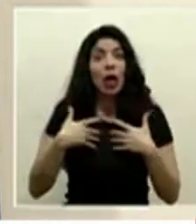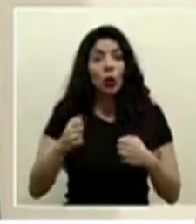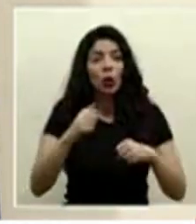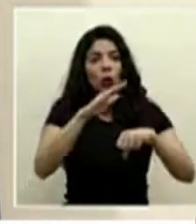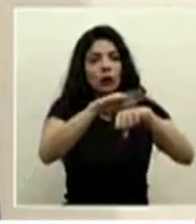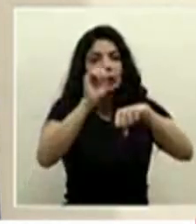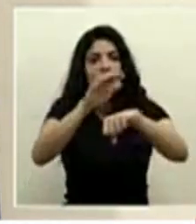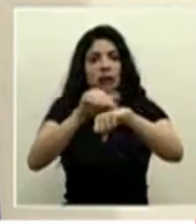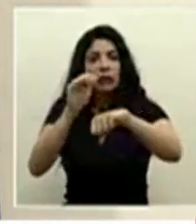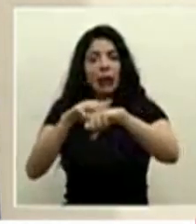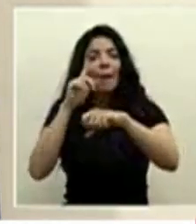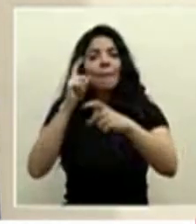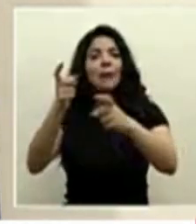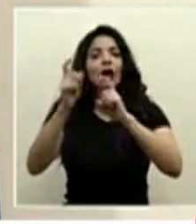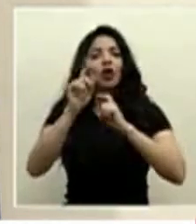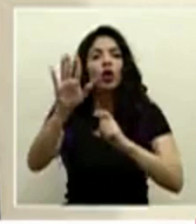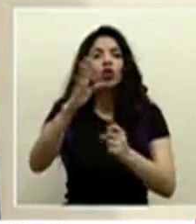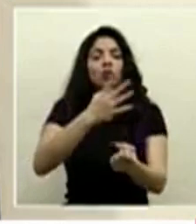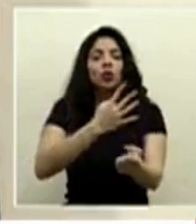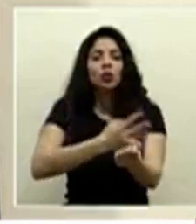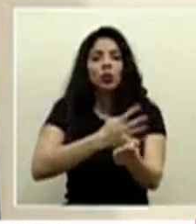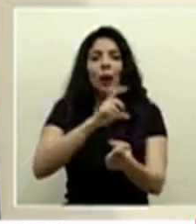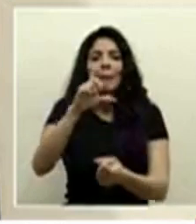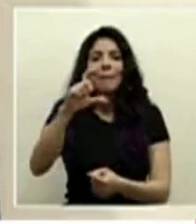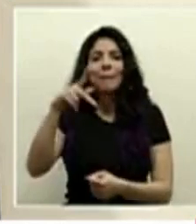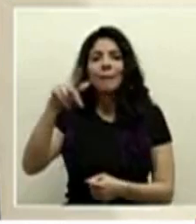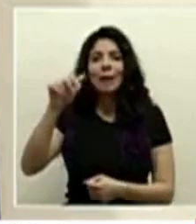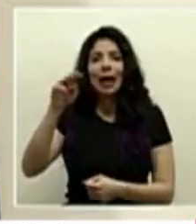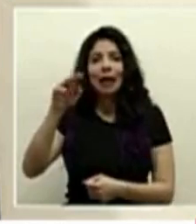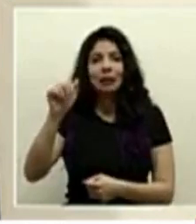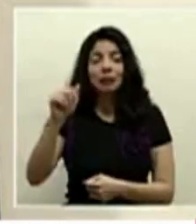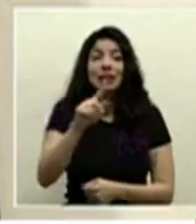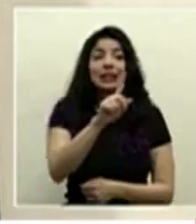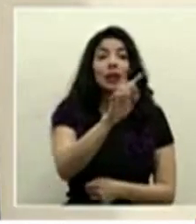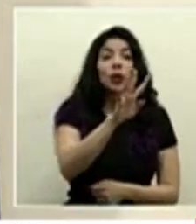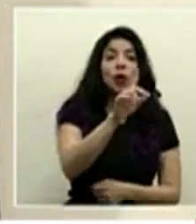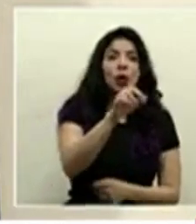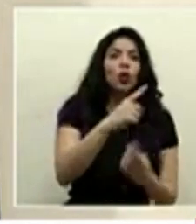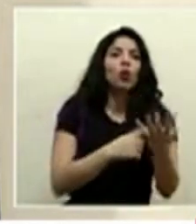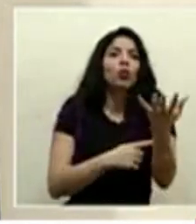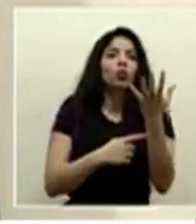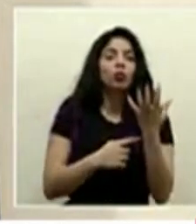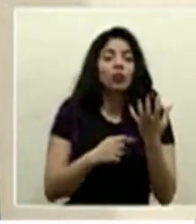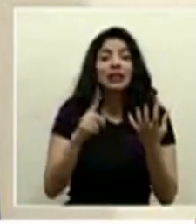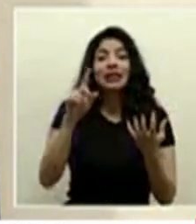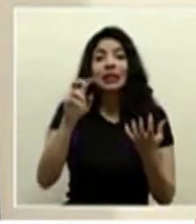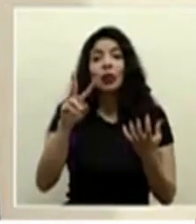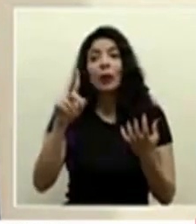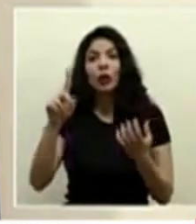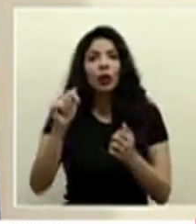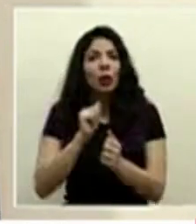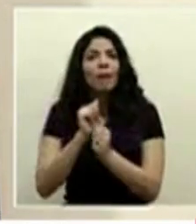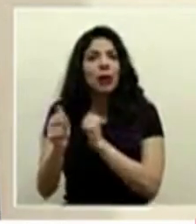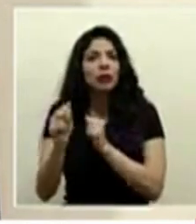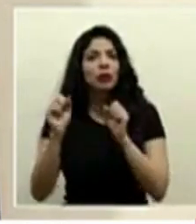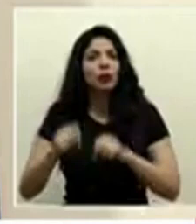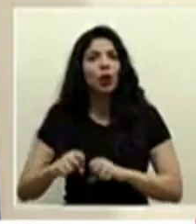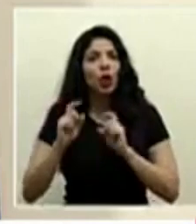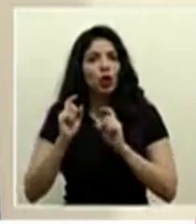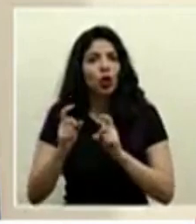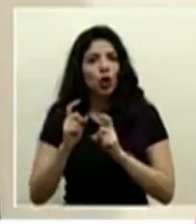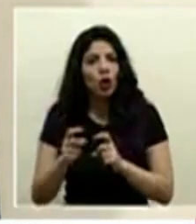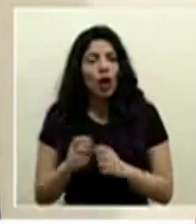plasma de esos 151 llegaron 121 calificaron para ser donantes